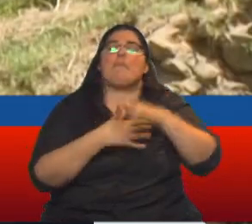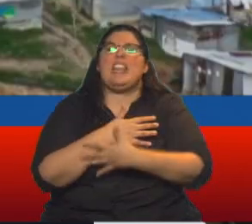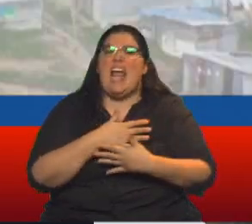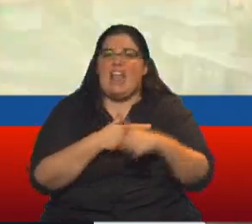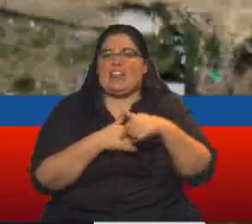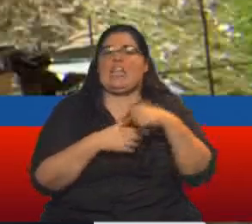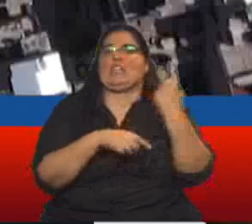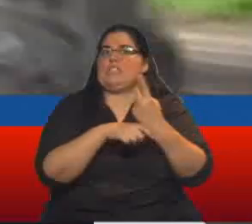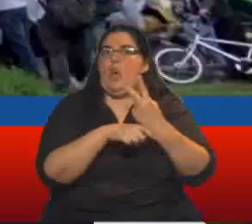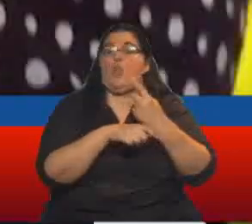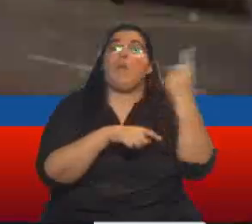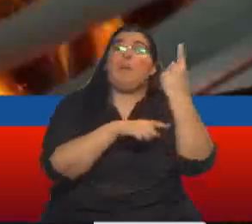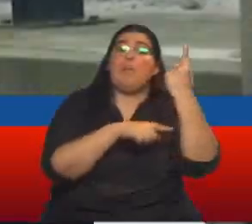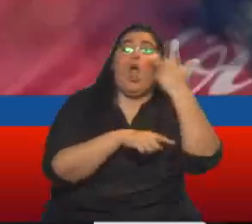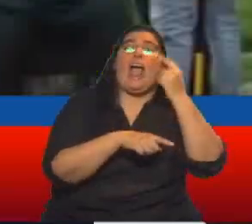después de Haití.